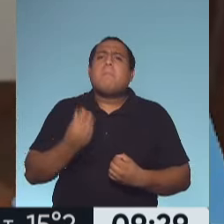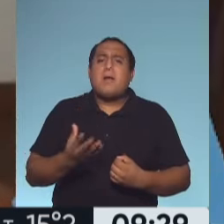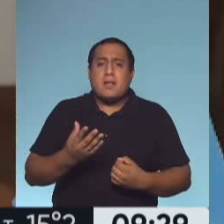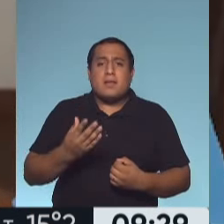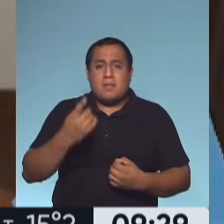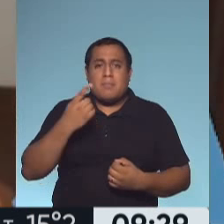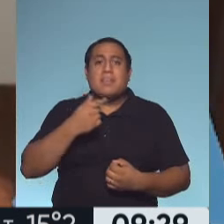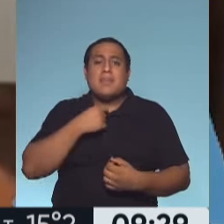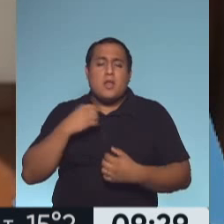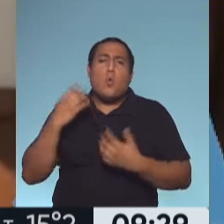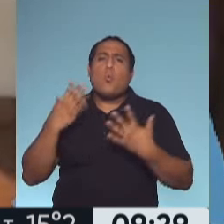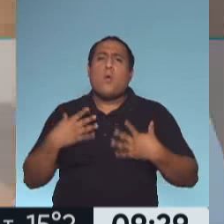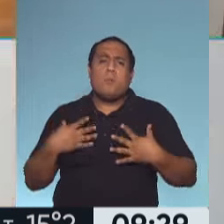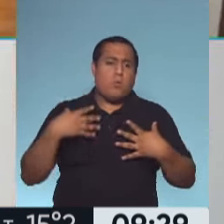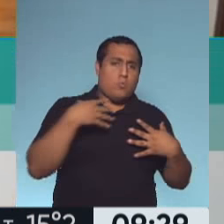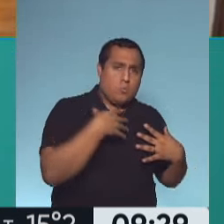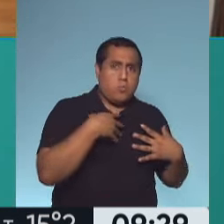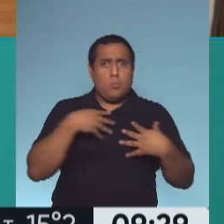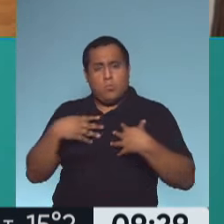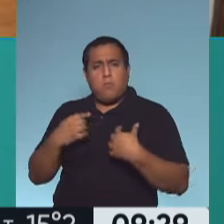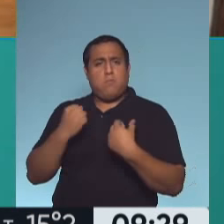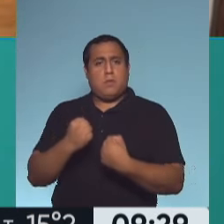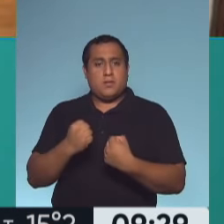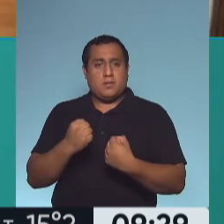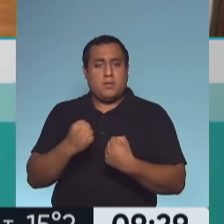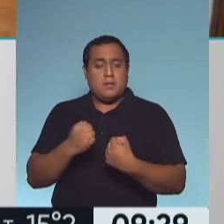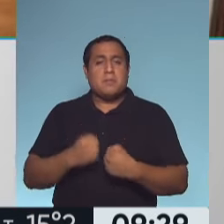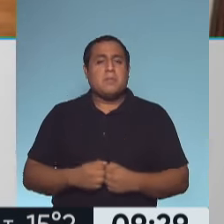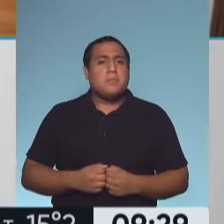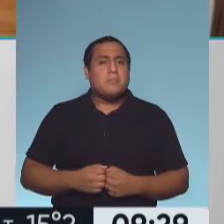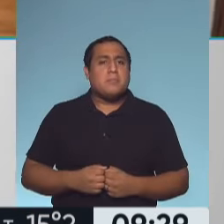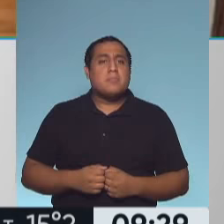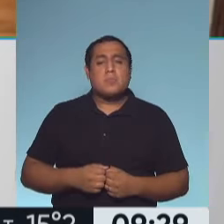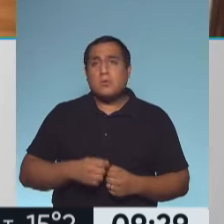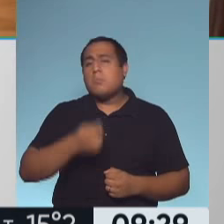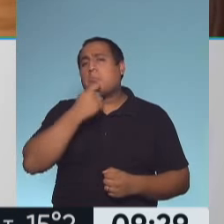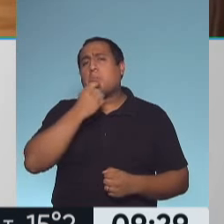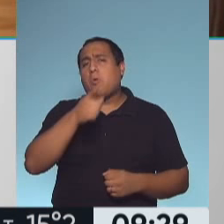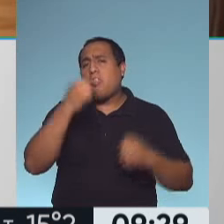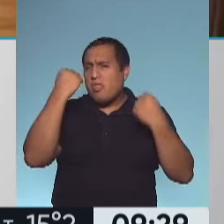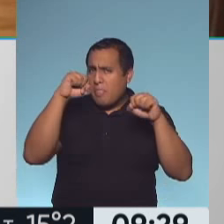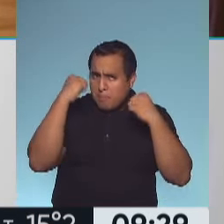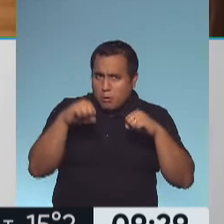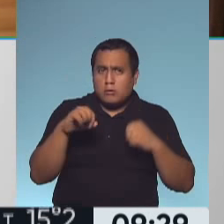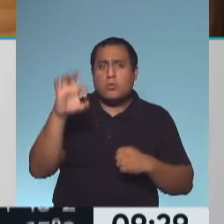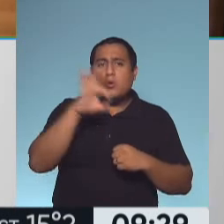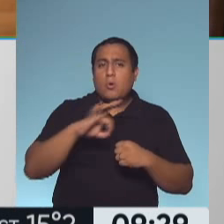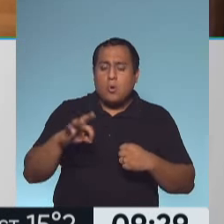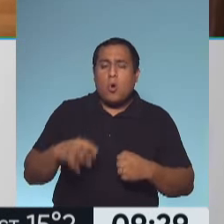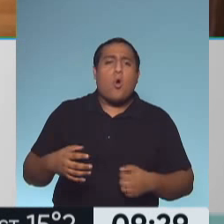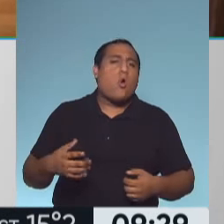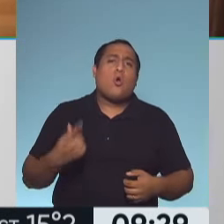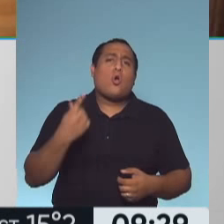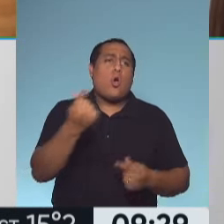de rotación del cuerpo, que es por donde se transfieren las fuerzas del cuerpo humano, sea que juegues un deporte o que levantes las bolsas de la compra,